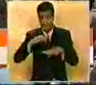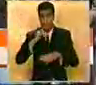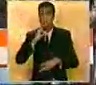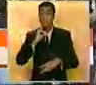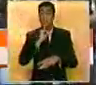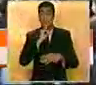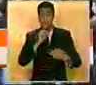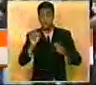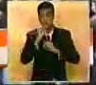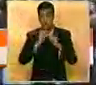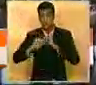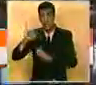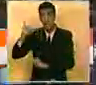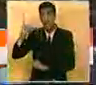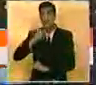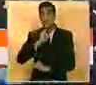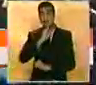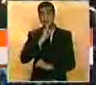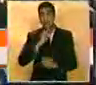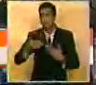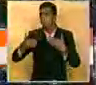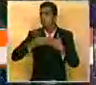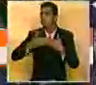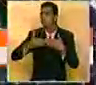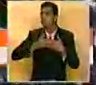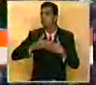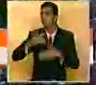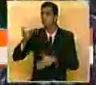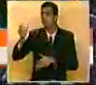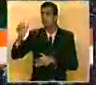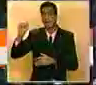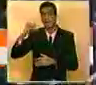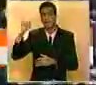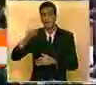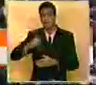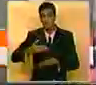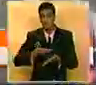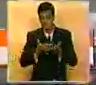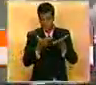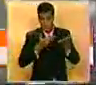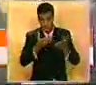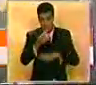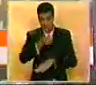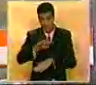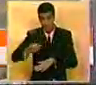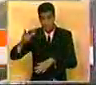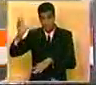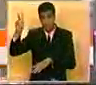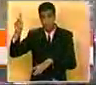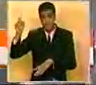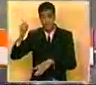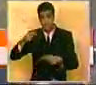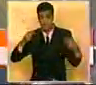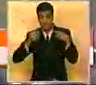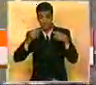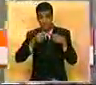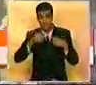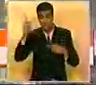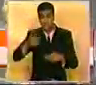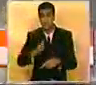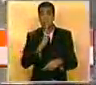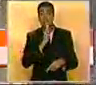defensa dijo que Israel se desconectará de Gaza para dejar de proporcionarles a sus residentes palestinos electricidad,